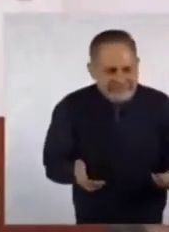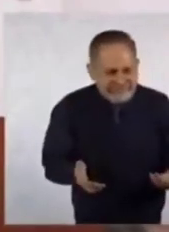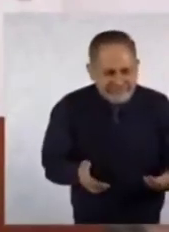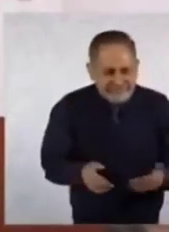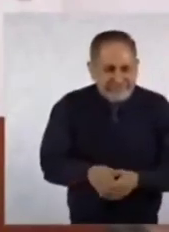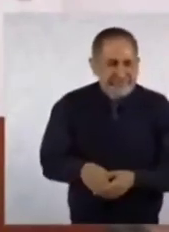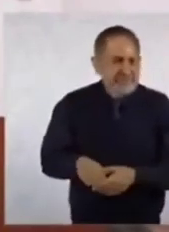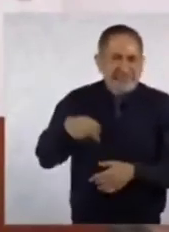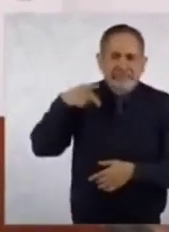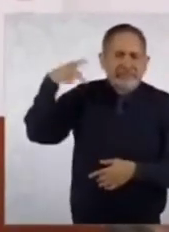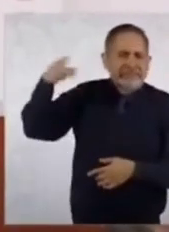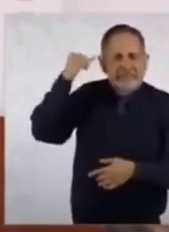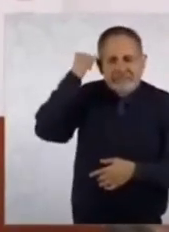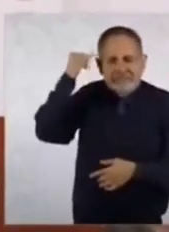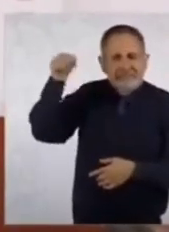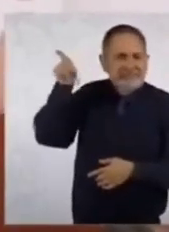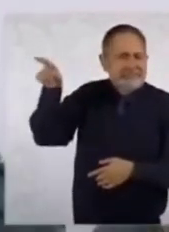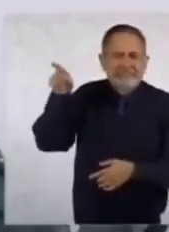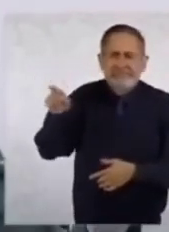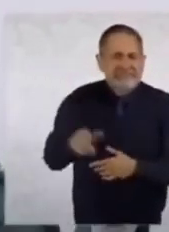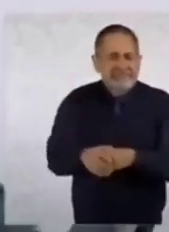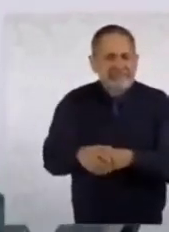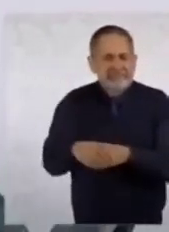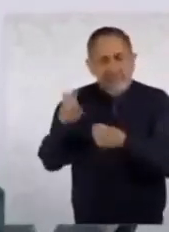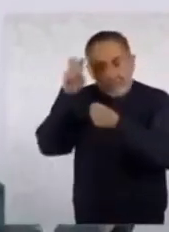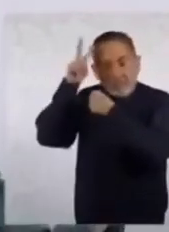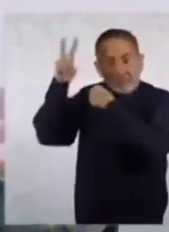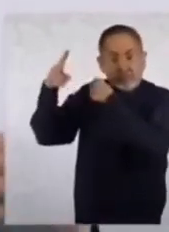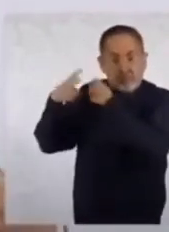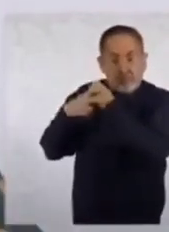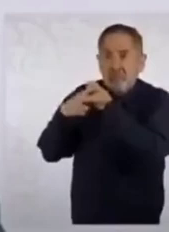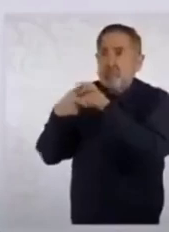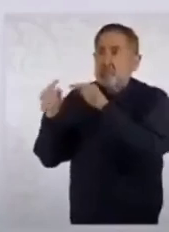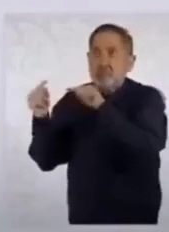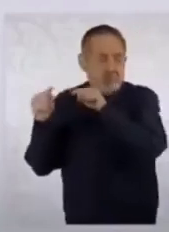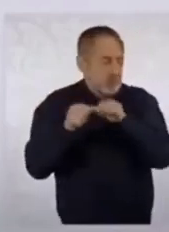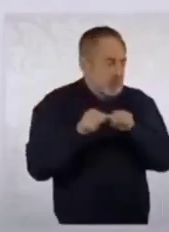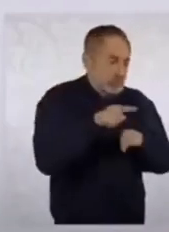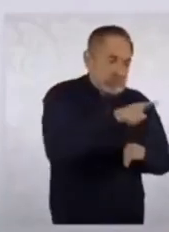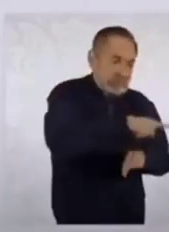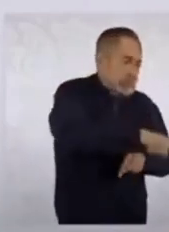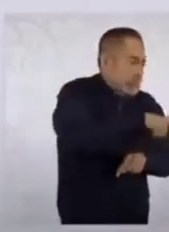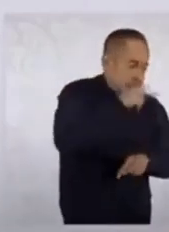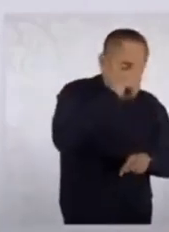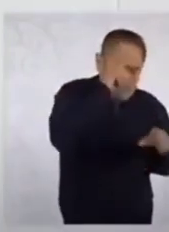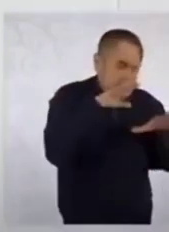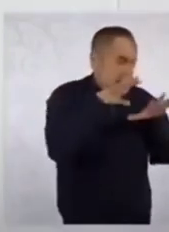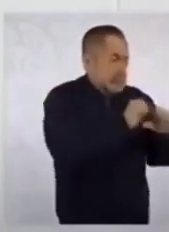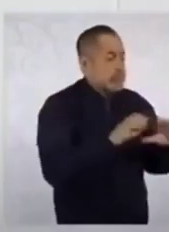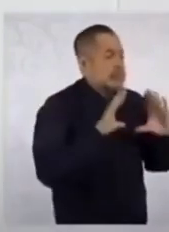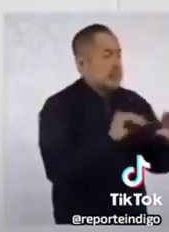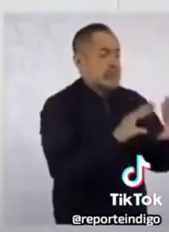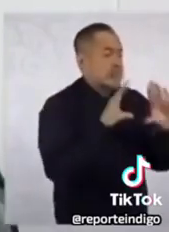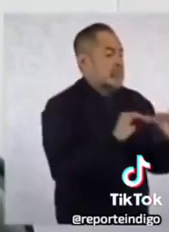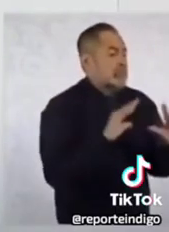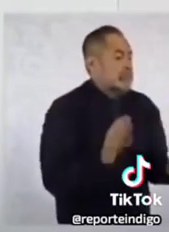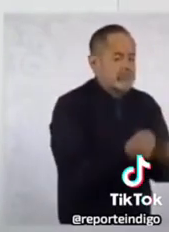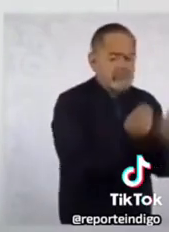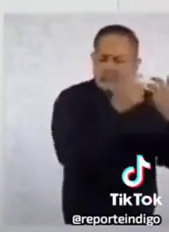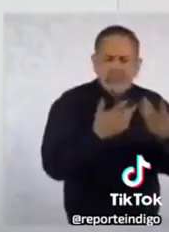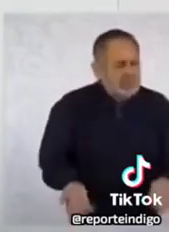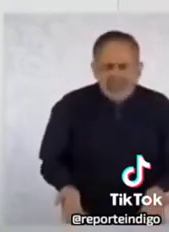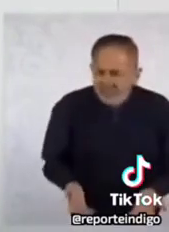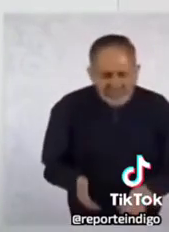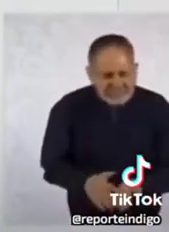desde Europa vinieron a civilizar, que durante mucho tiempo